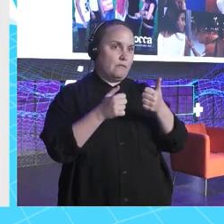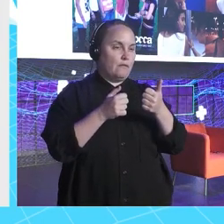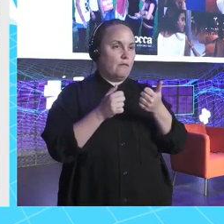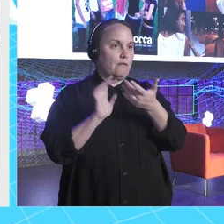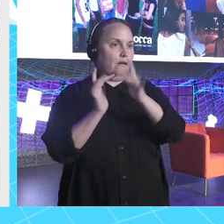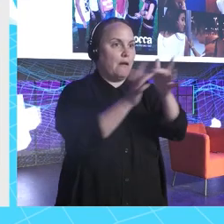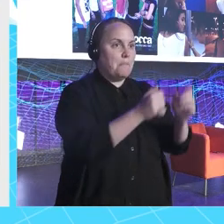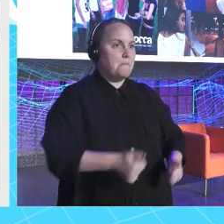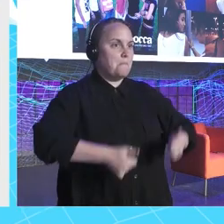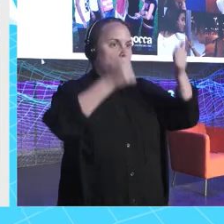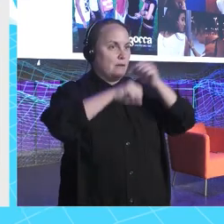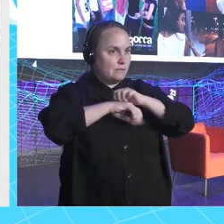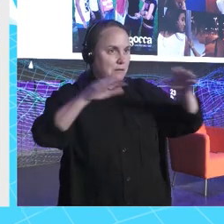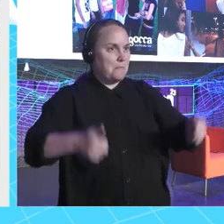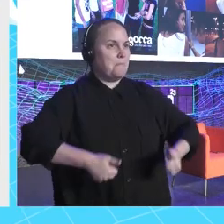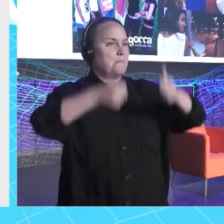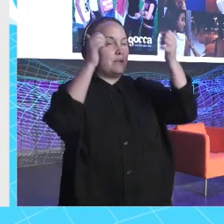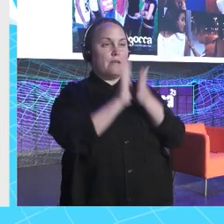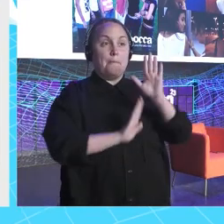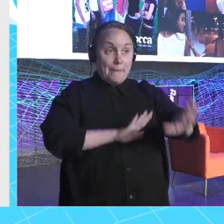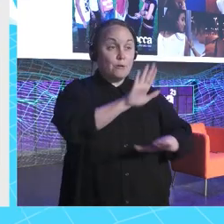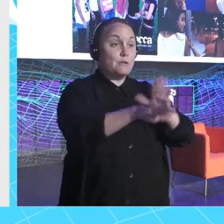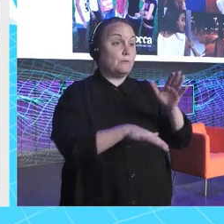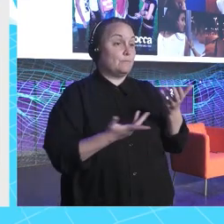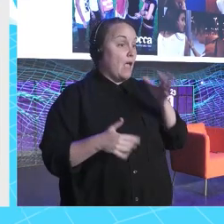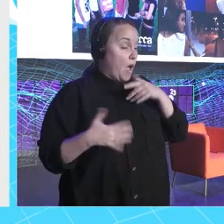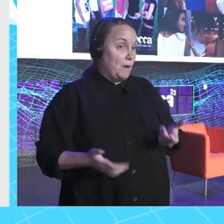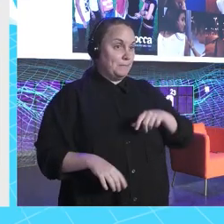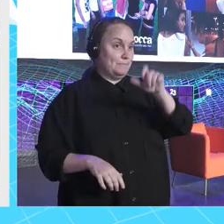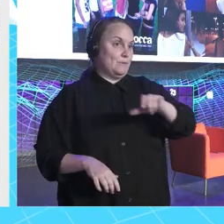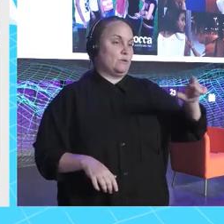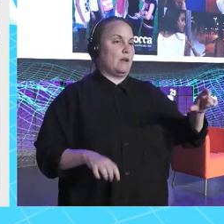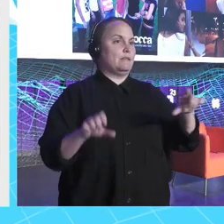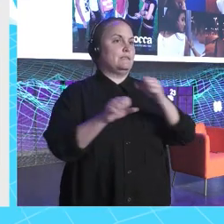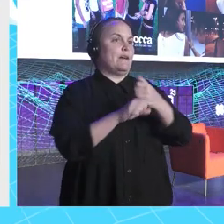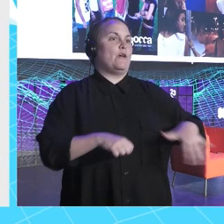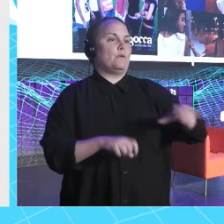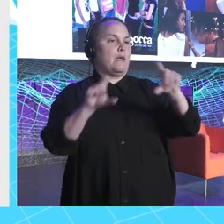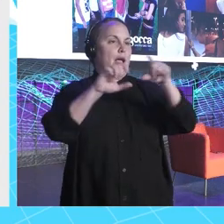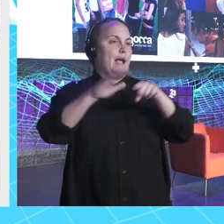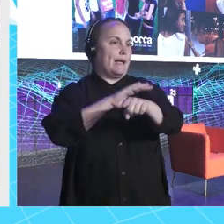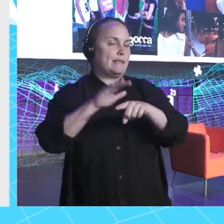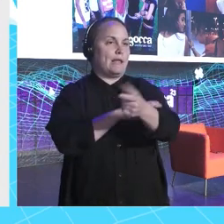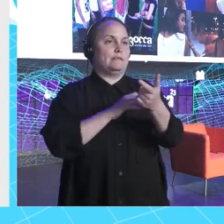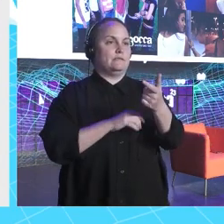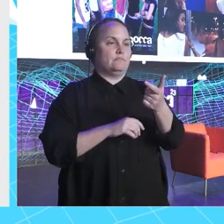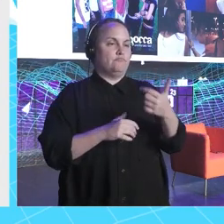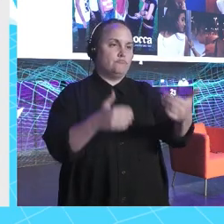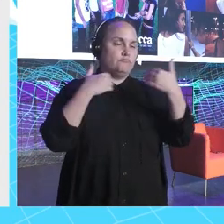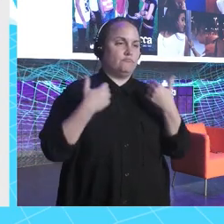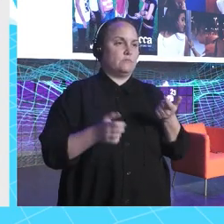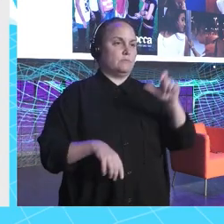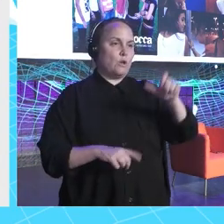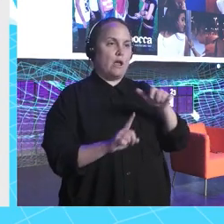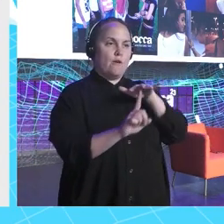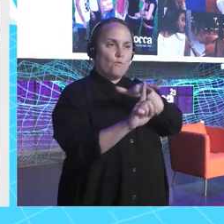pasos, al final, mucha gente que conozco que trabaja ahora en agencias que llevan influencers, que llevan marcas, que llevan tal, eran personas que